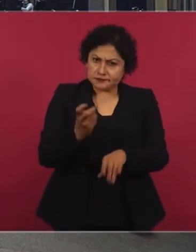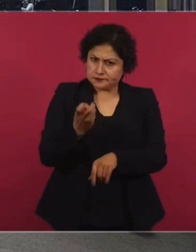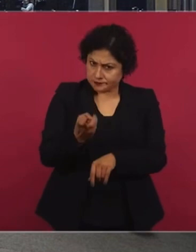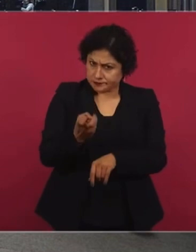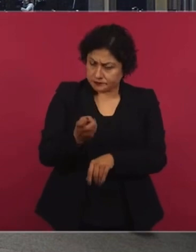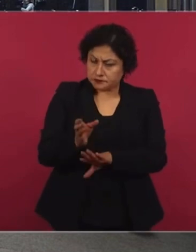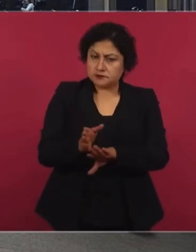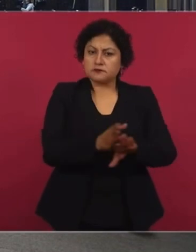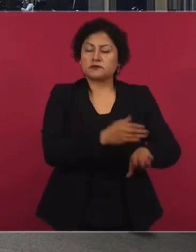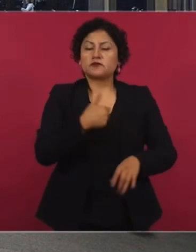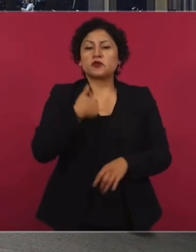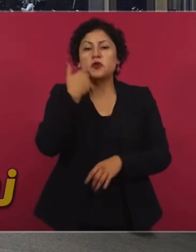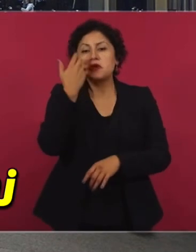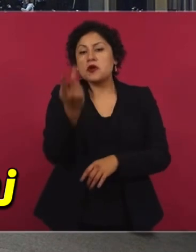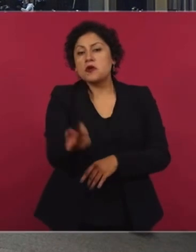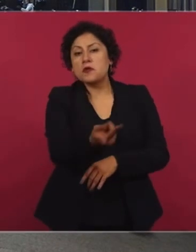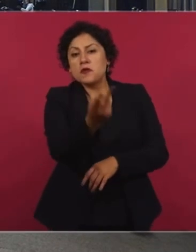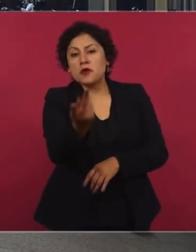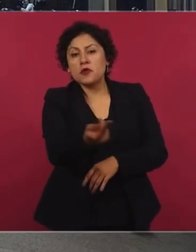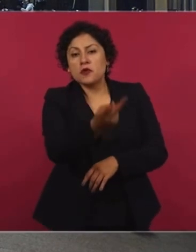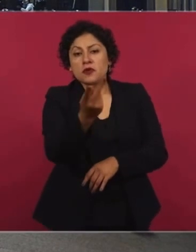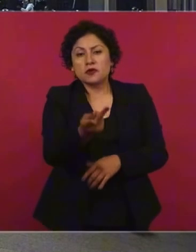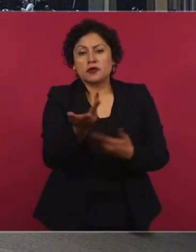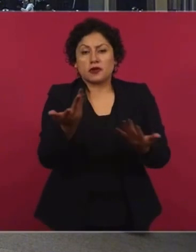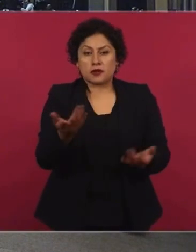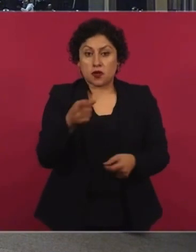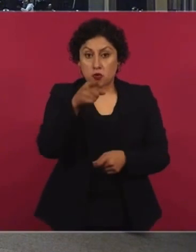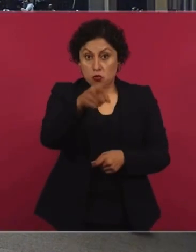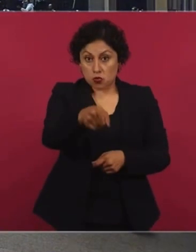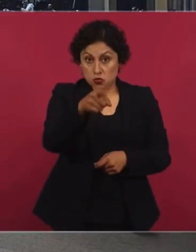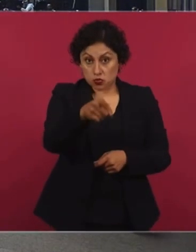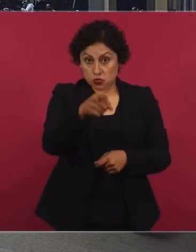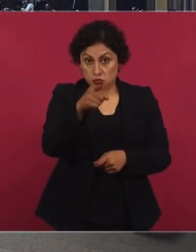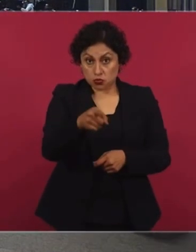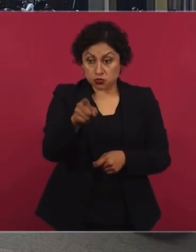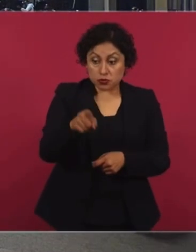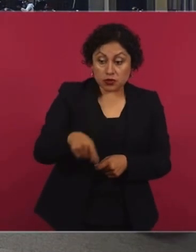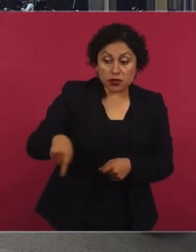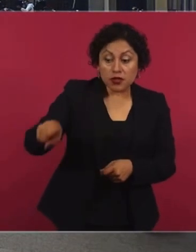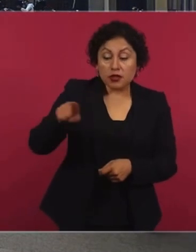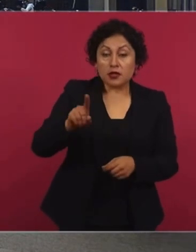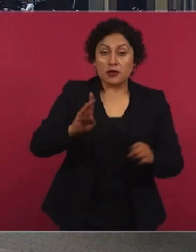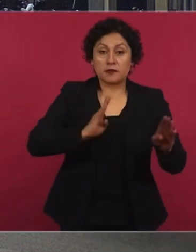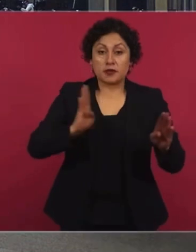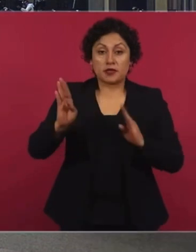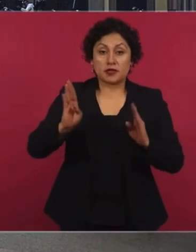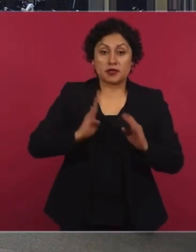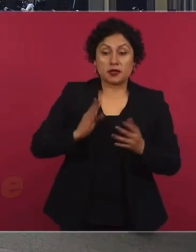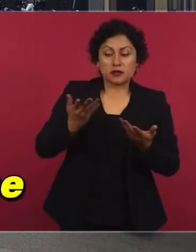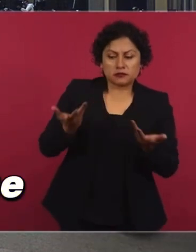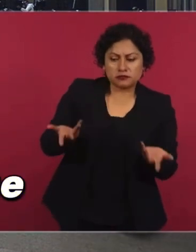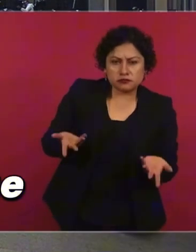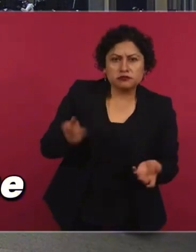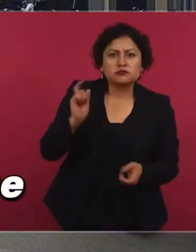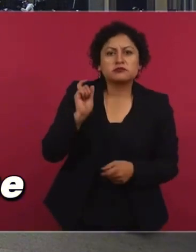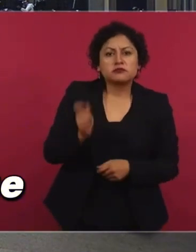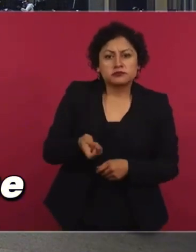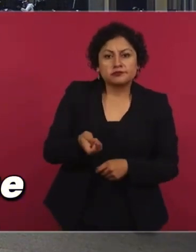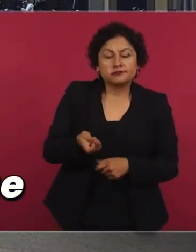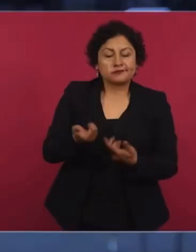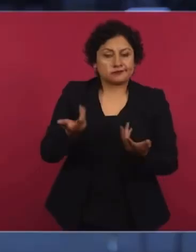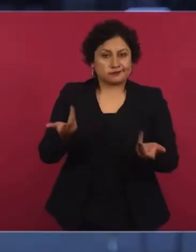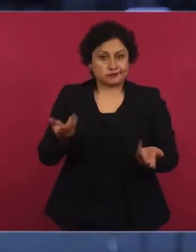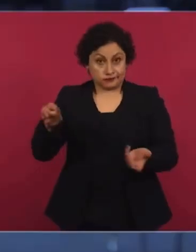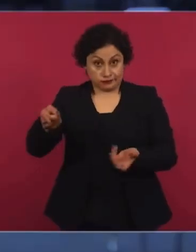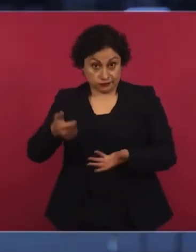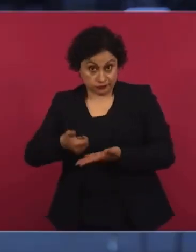¿cuál fue la disposición que usted encontró en el Ejército antes de este tipo de comunicaciones? Pues precisamente para que tuvieran que darse dos cartas para